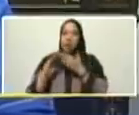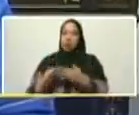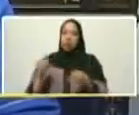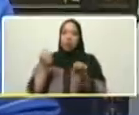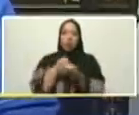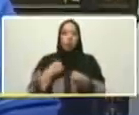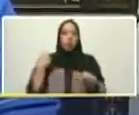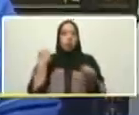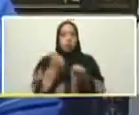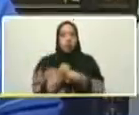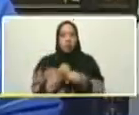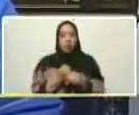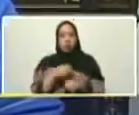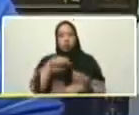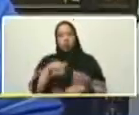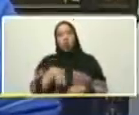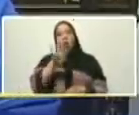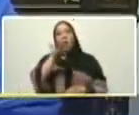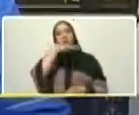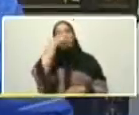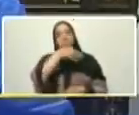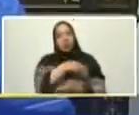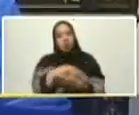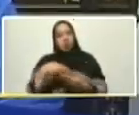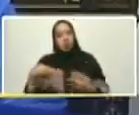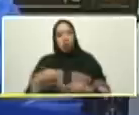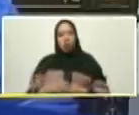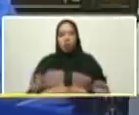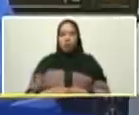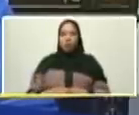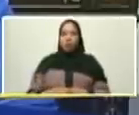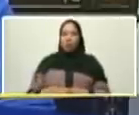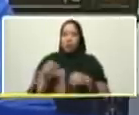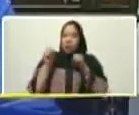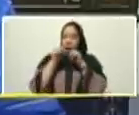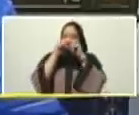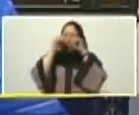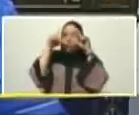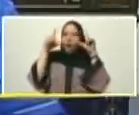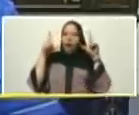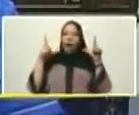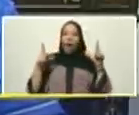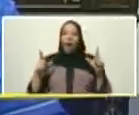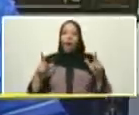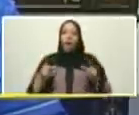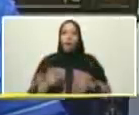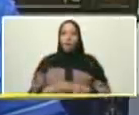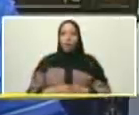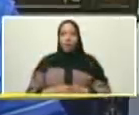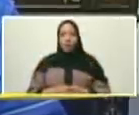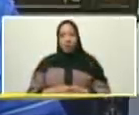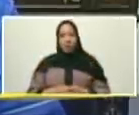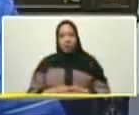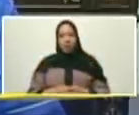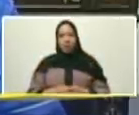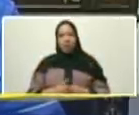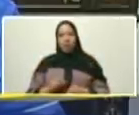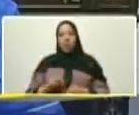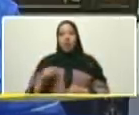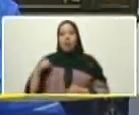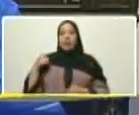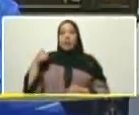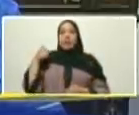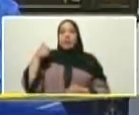trabajadores y trabajadoras cuatro millones de vivienda me parece increíble hoy después de tanta